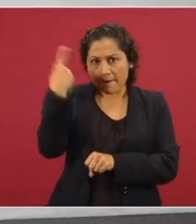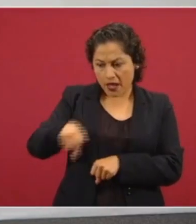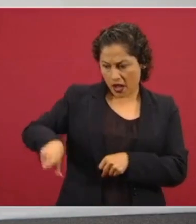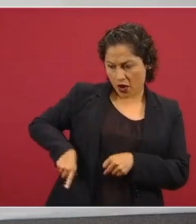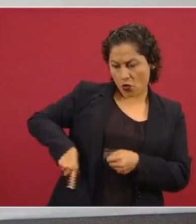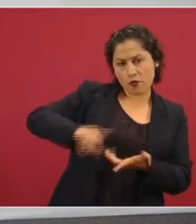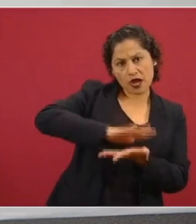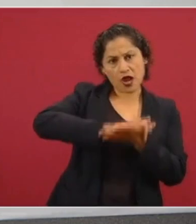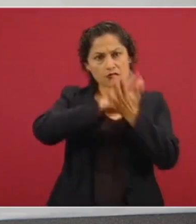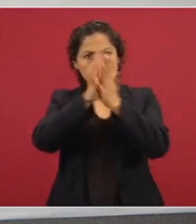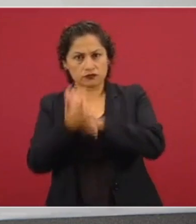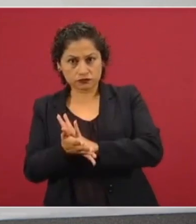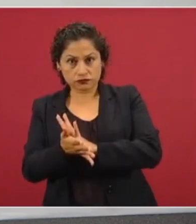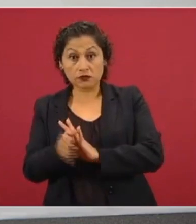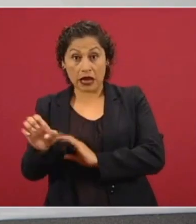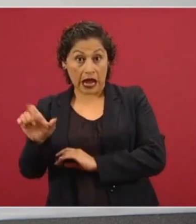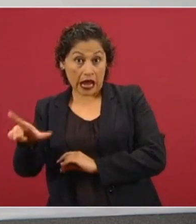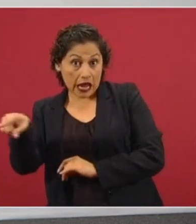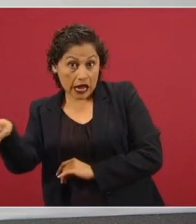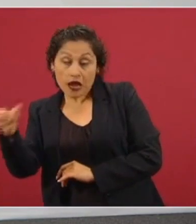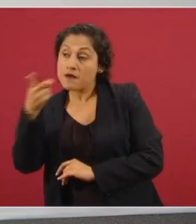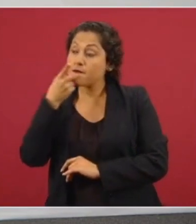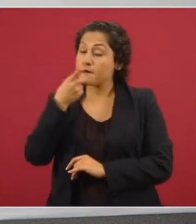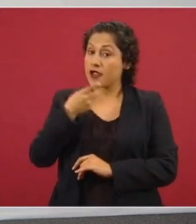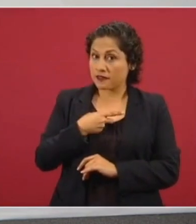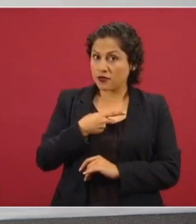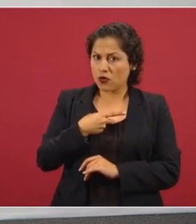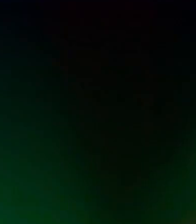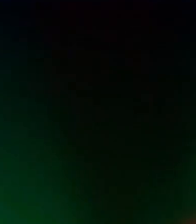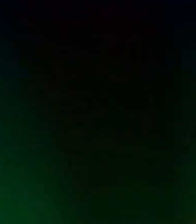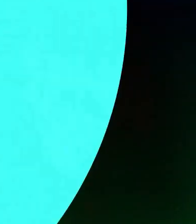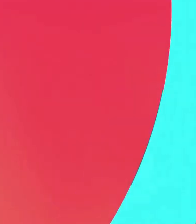Y él me comentó que él me quería ayudar de esta forma.